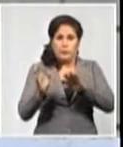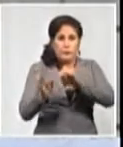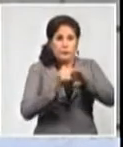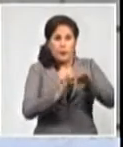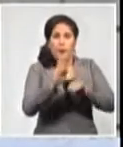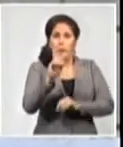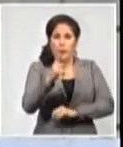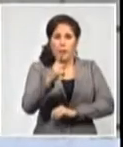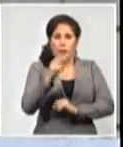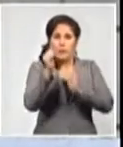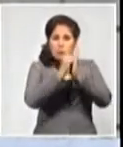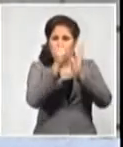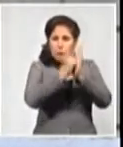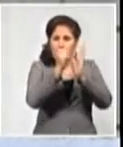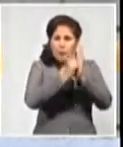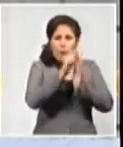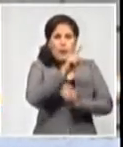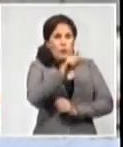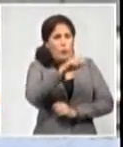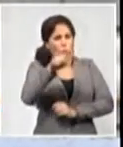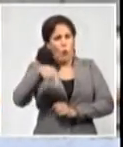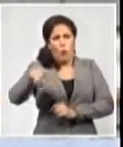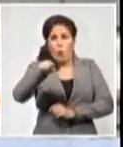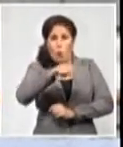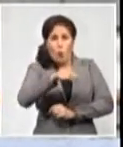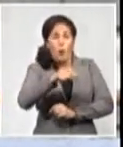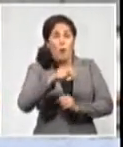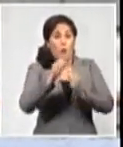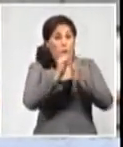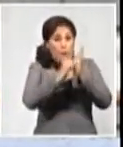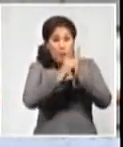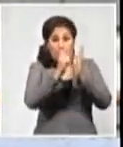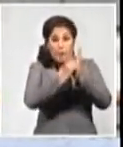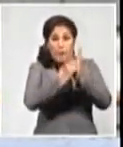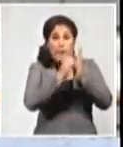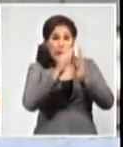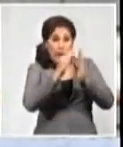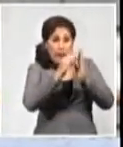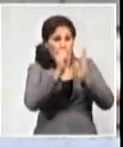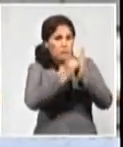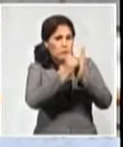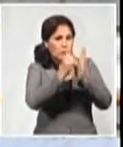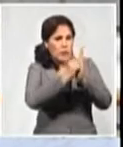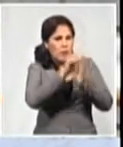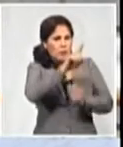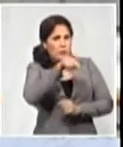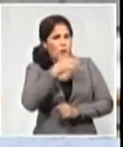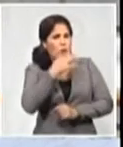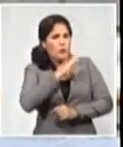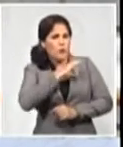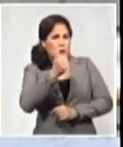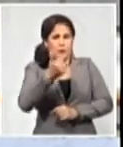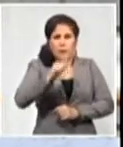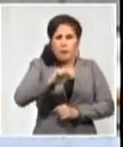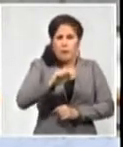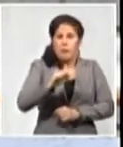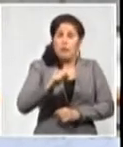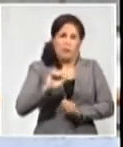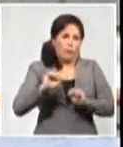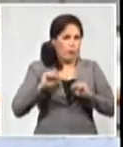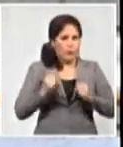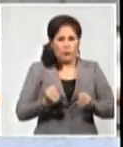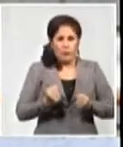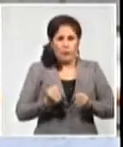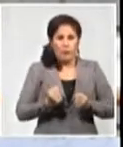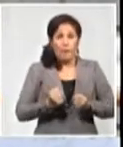pesquisando la población al 100% de la población que allí en esa área se encuentra. Hay que asegurar la